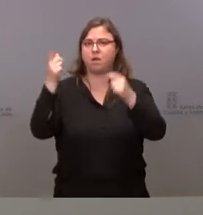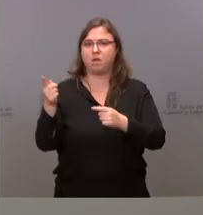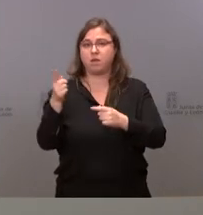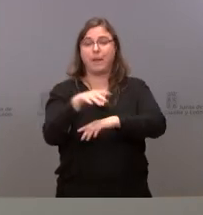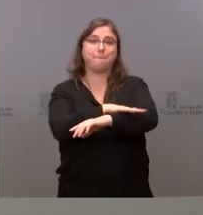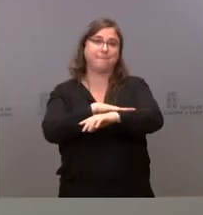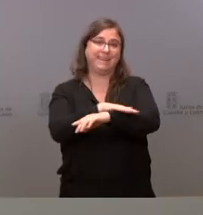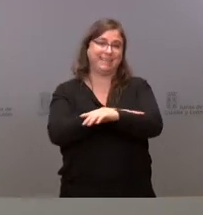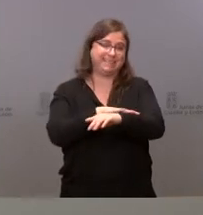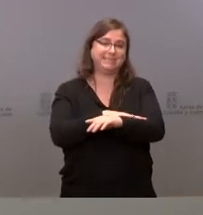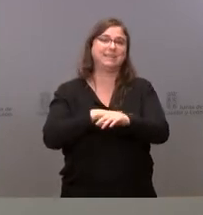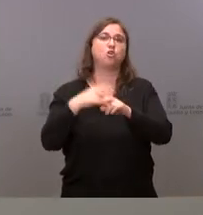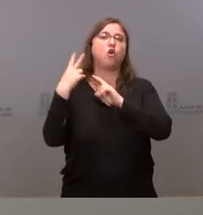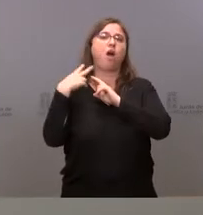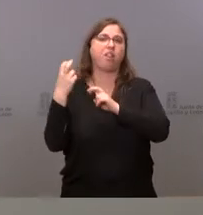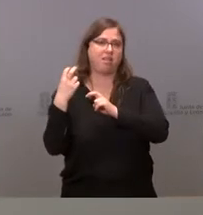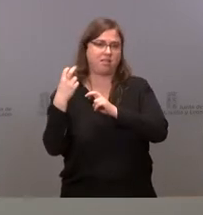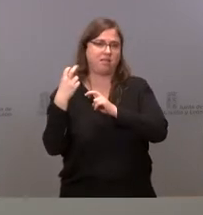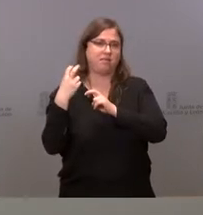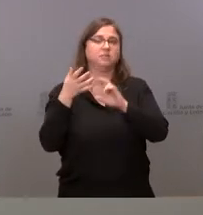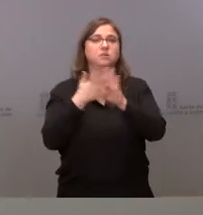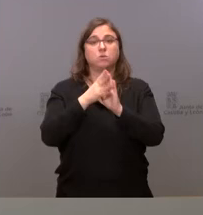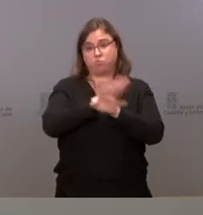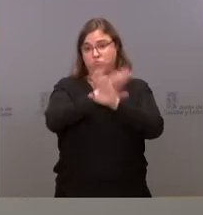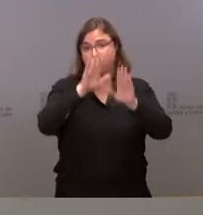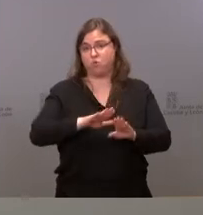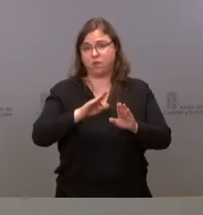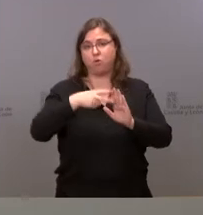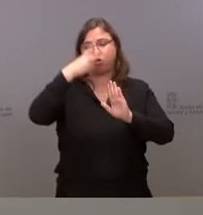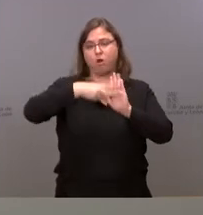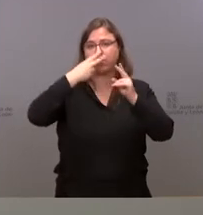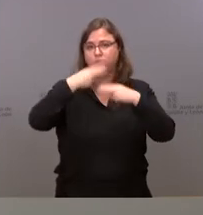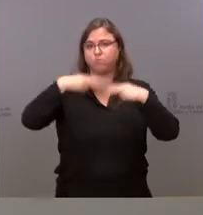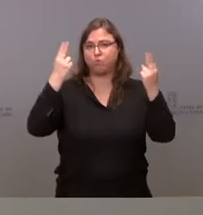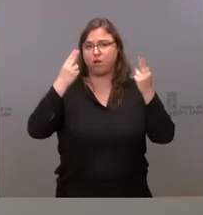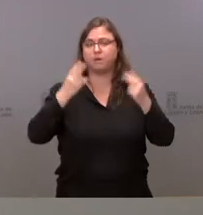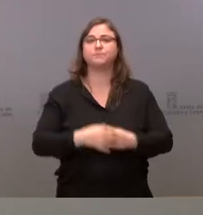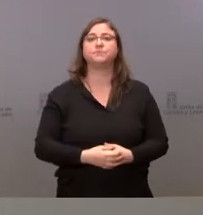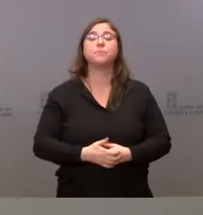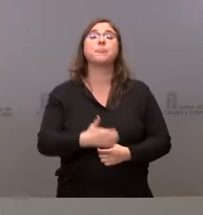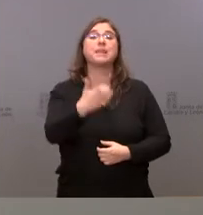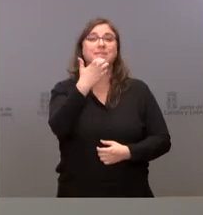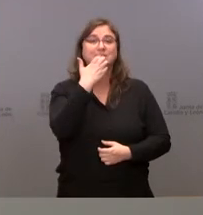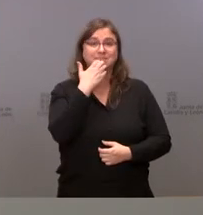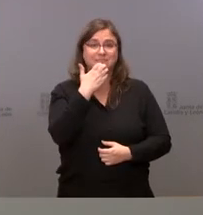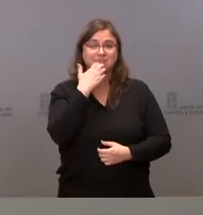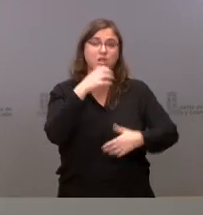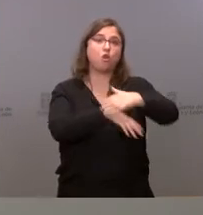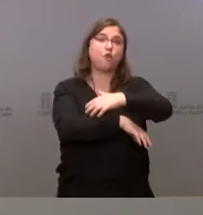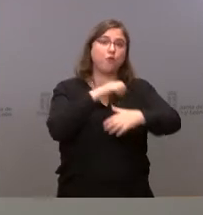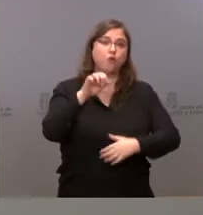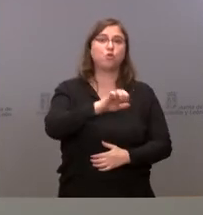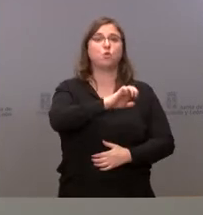Ministerio de Hacienda, en este caso es el último, en publicar esta normativa. Si los fondos europeos son importantes